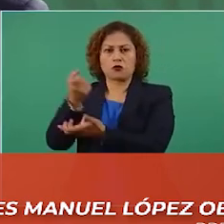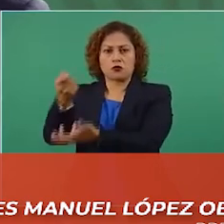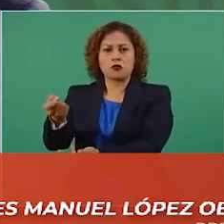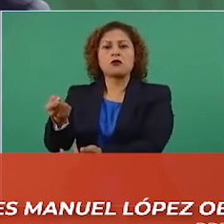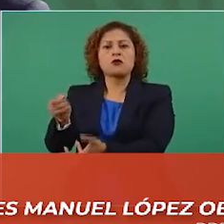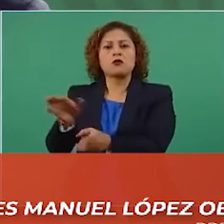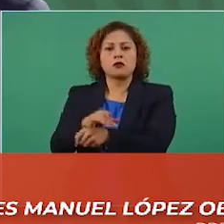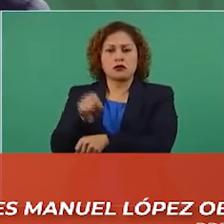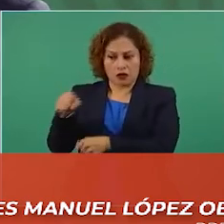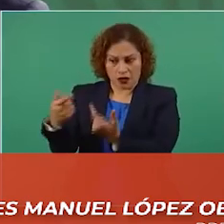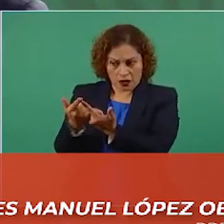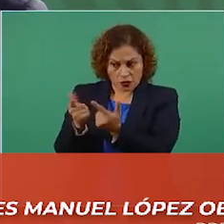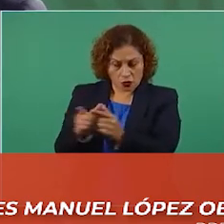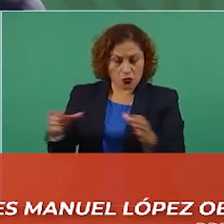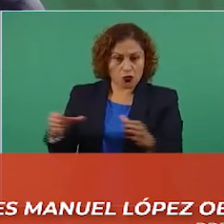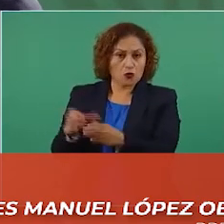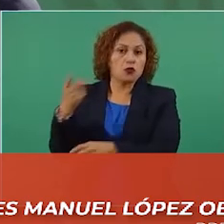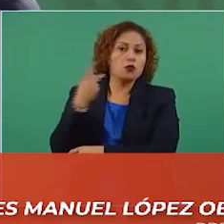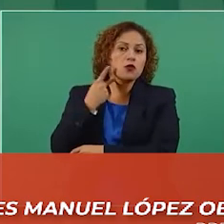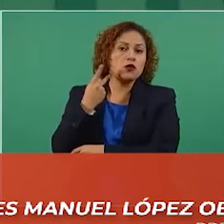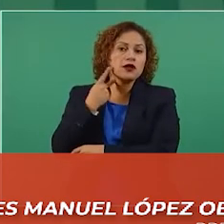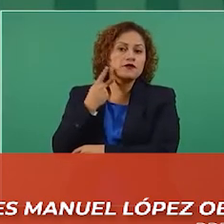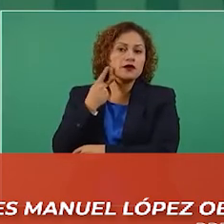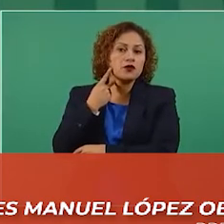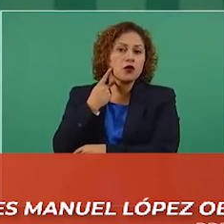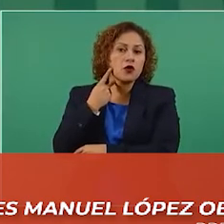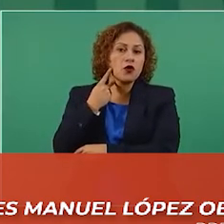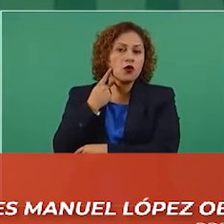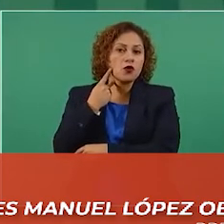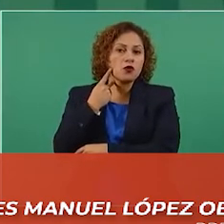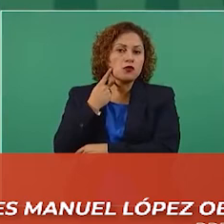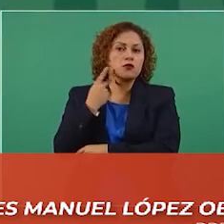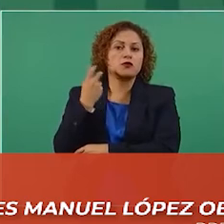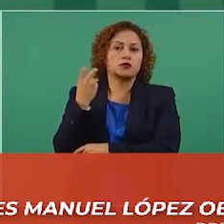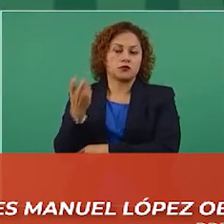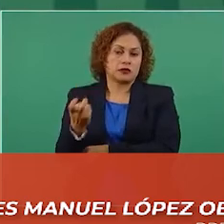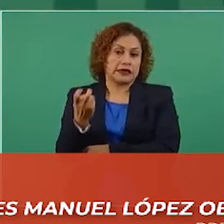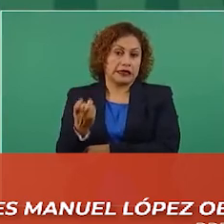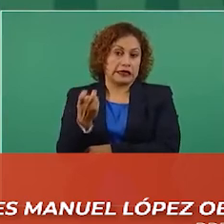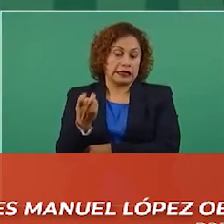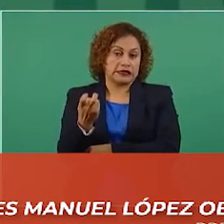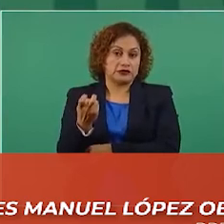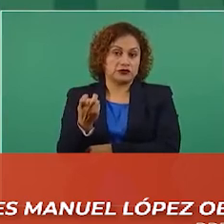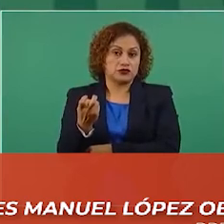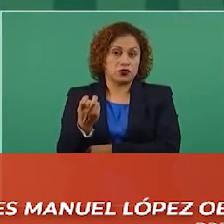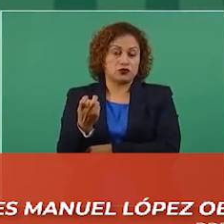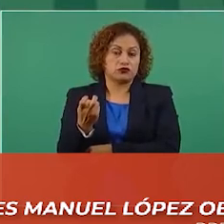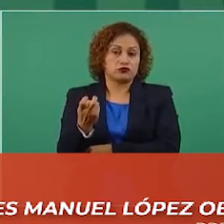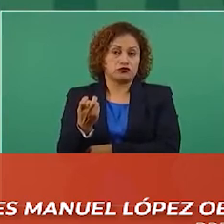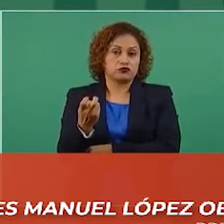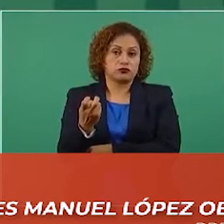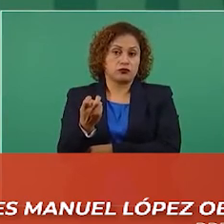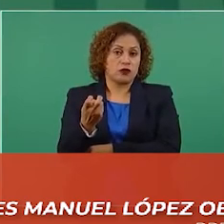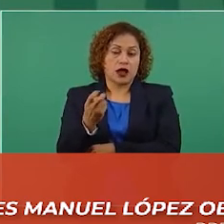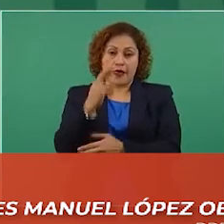político opositor. Eso es violatorio de nuestra Constitución.